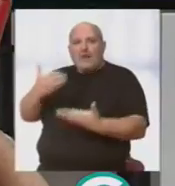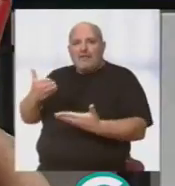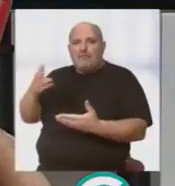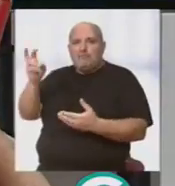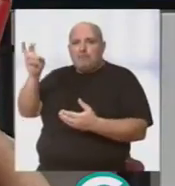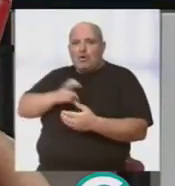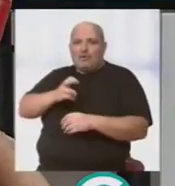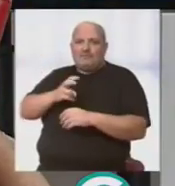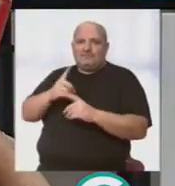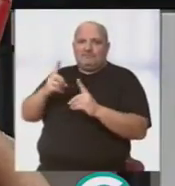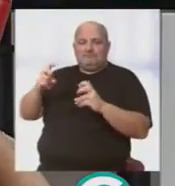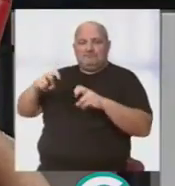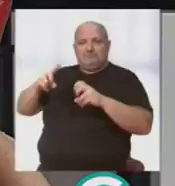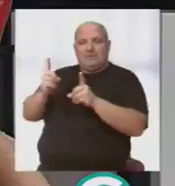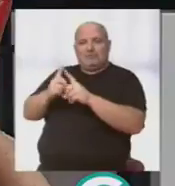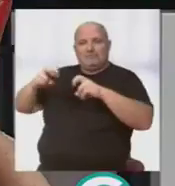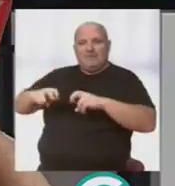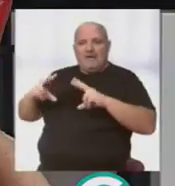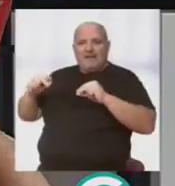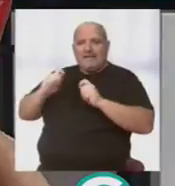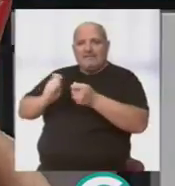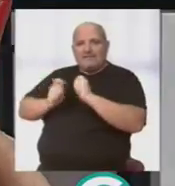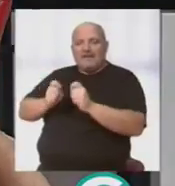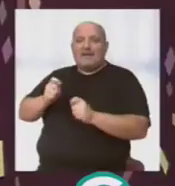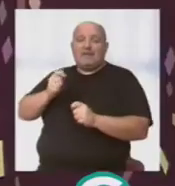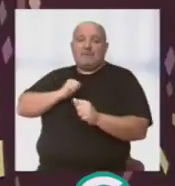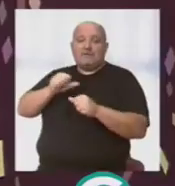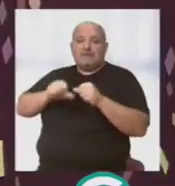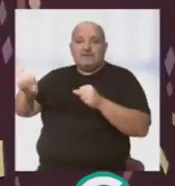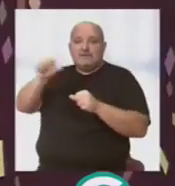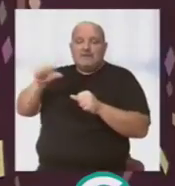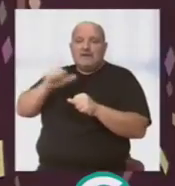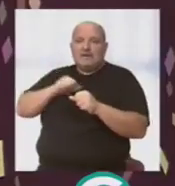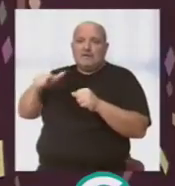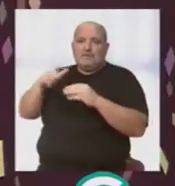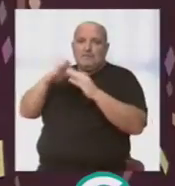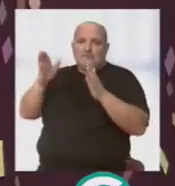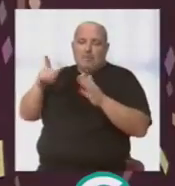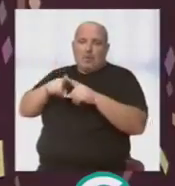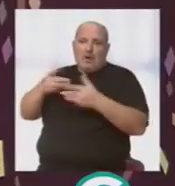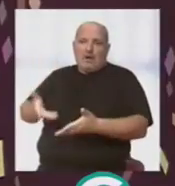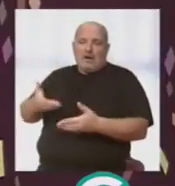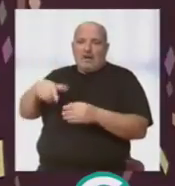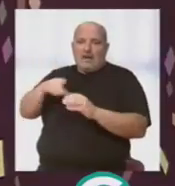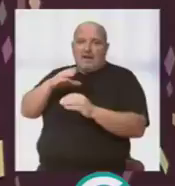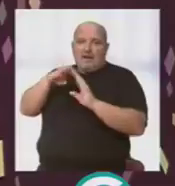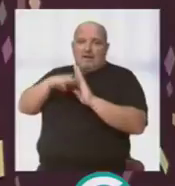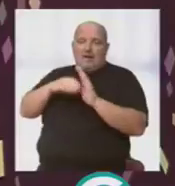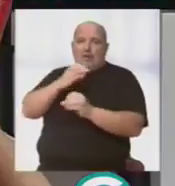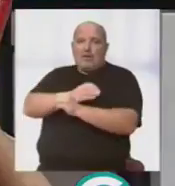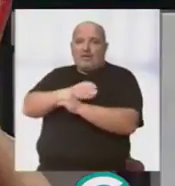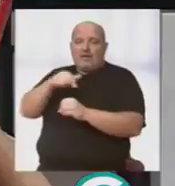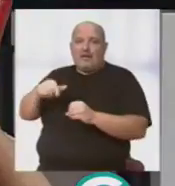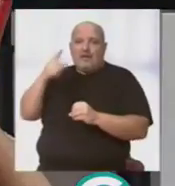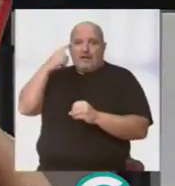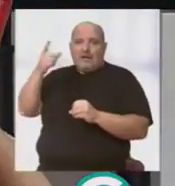gracias por este ratito. Todos nuestros mejores deseos para esa semana y ya sabes que aquí tienes un aliado, digo aquí en la casa, en Onda